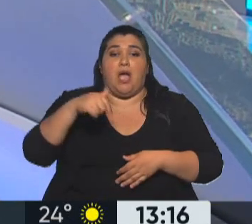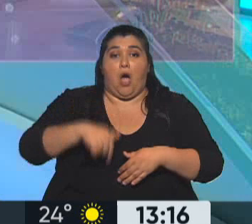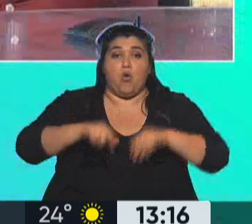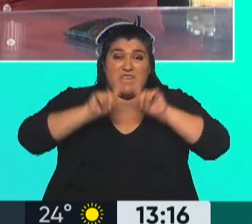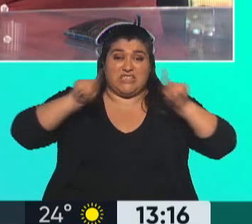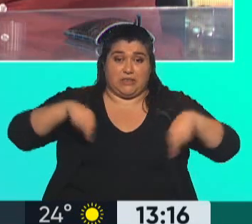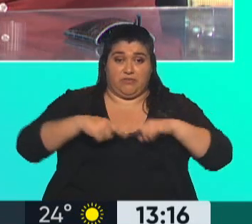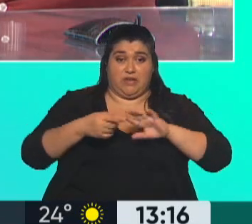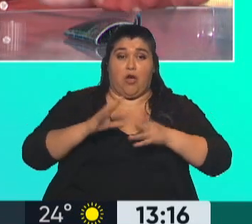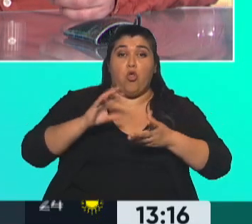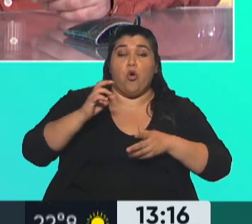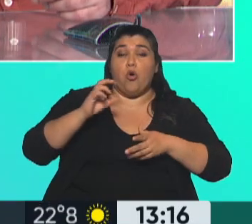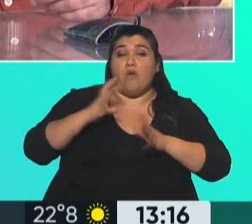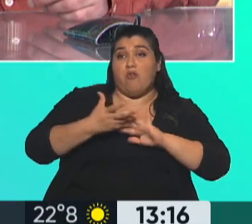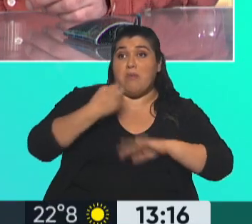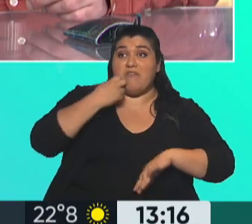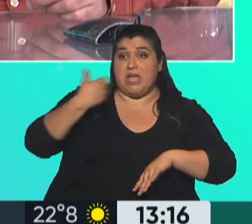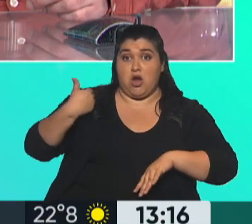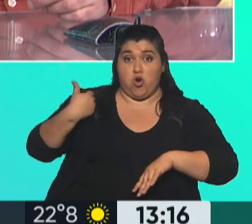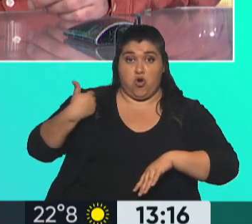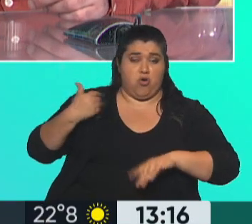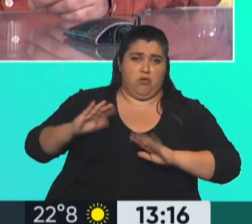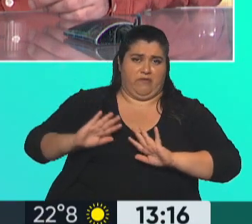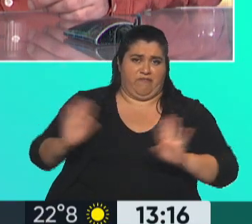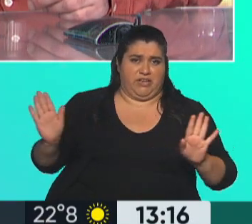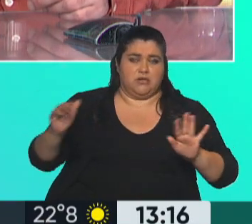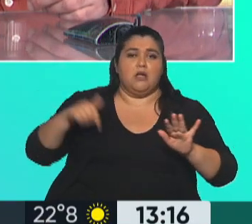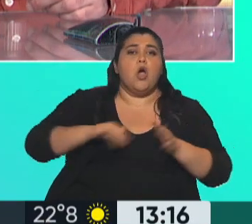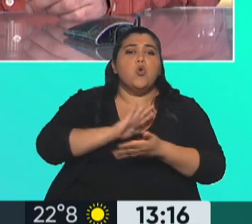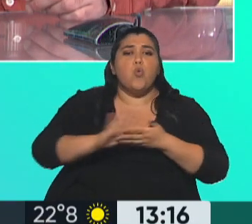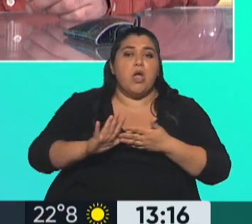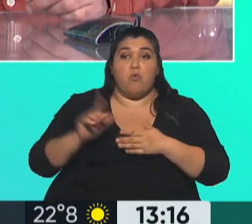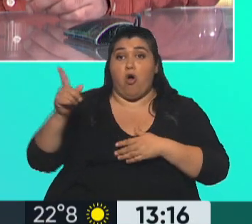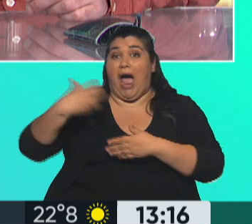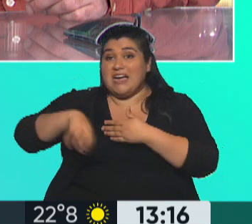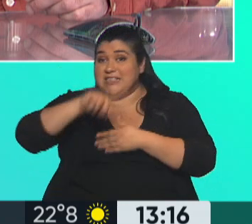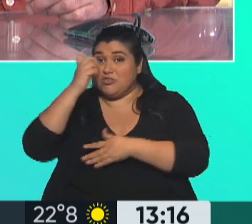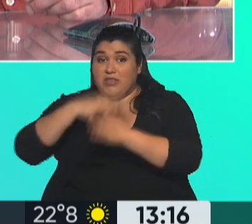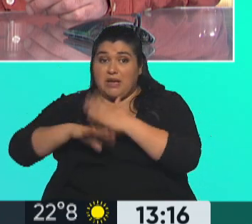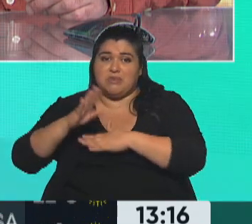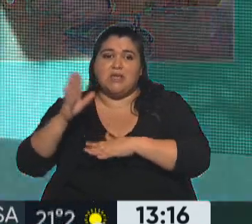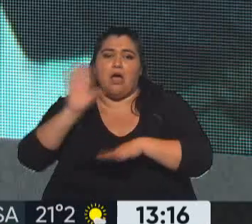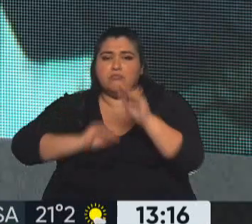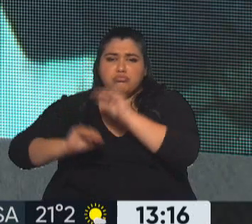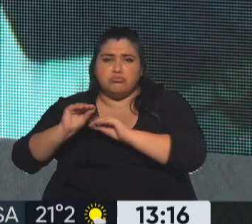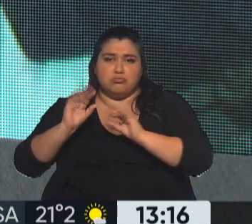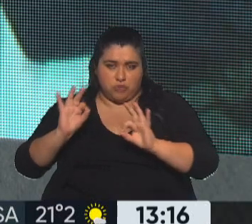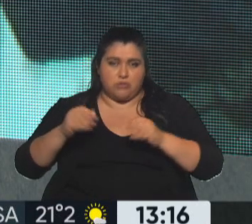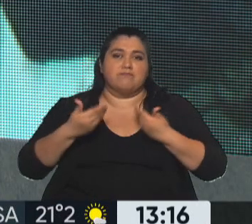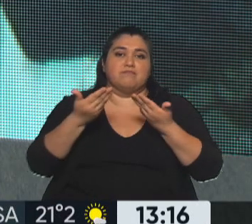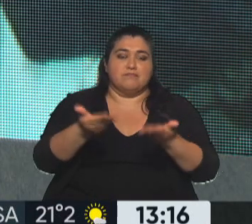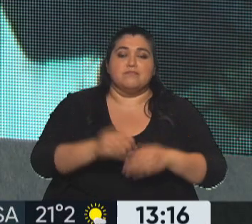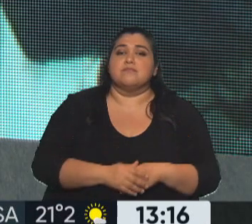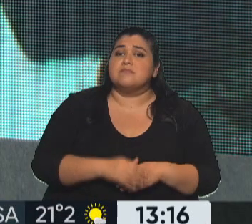versión anterior y ya pasa a entregar esta nueva versión que se diseñó a través de los equipos de la agencia. Bien, vamos a hablar de un programa, Andis Más Cerca.